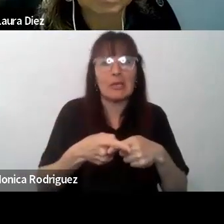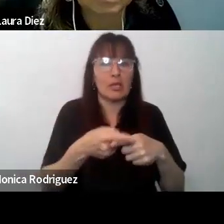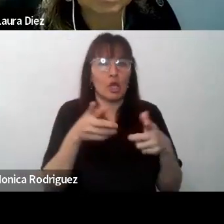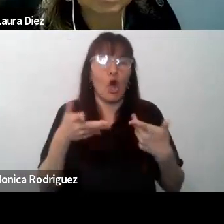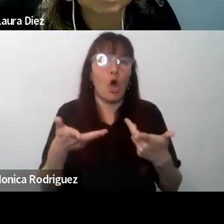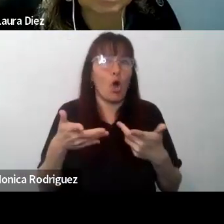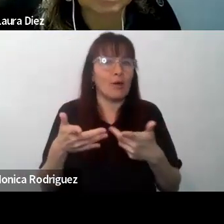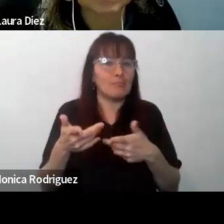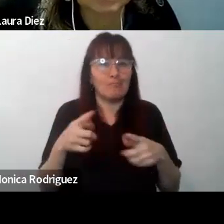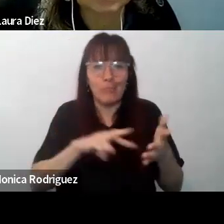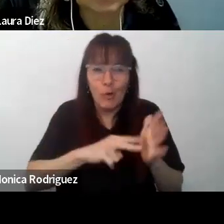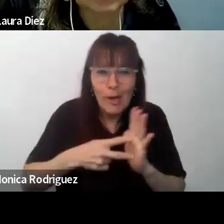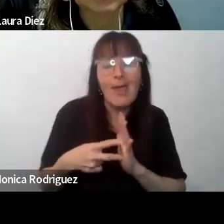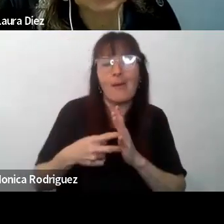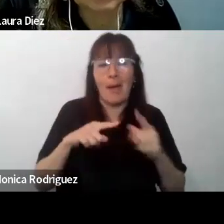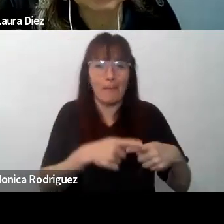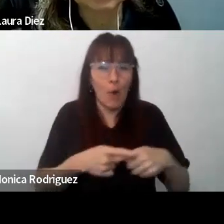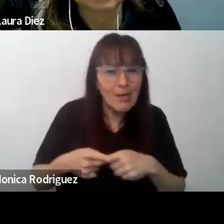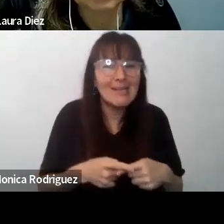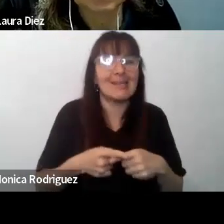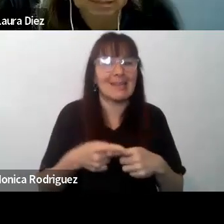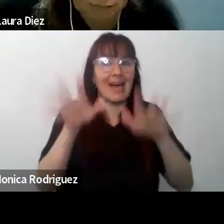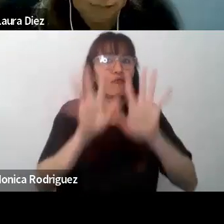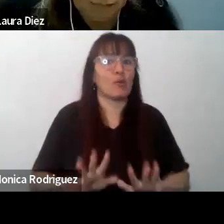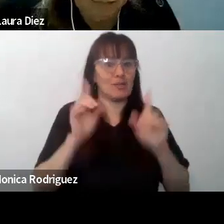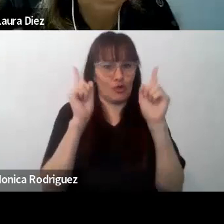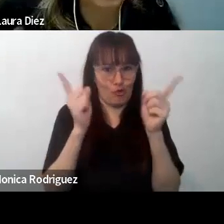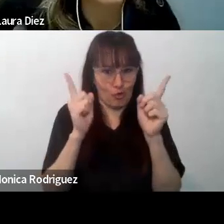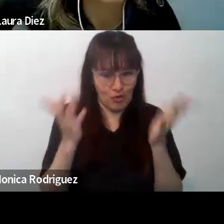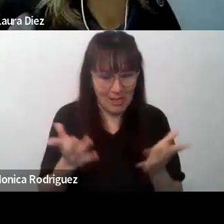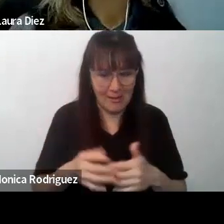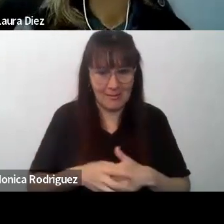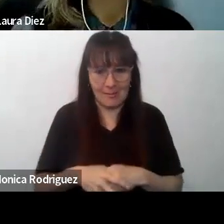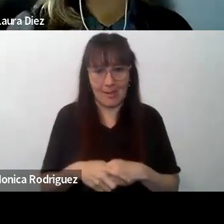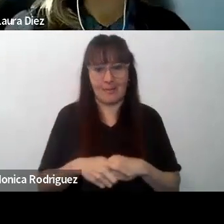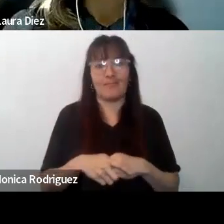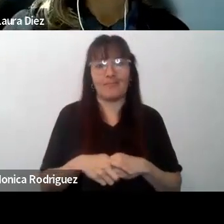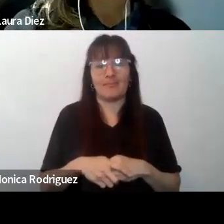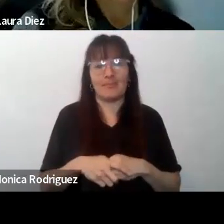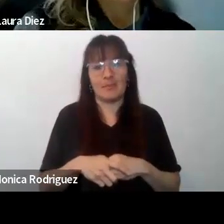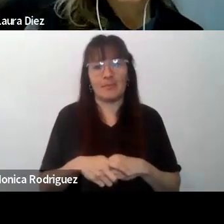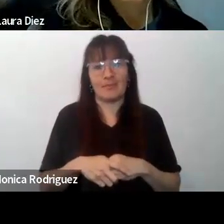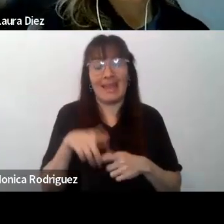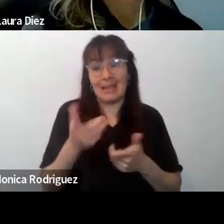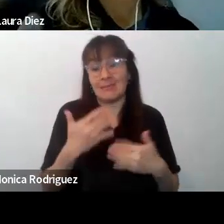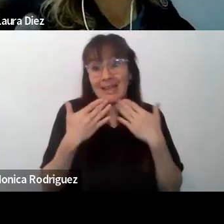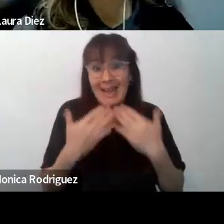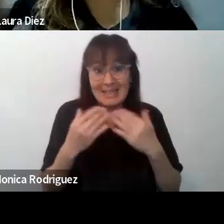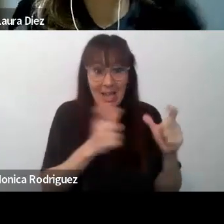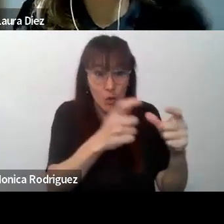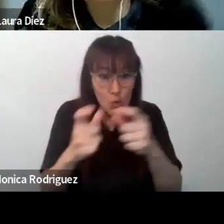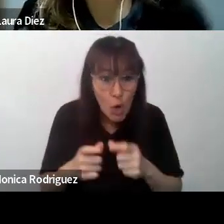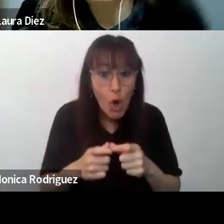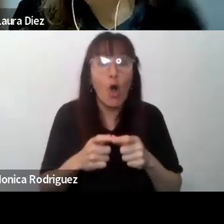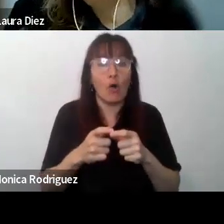y las políticas de formación docente y en función de estas reuniones, de este trabajo conjunto,